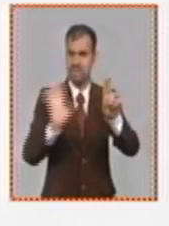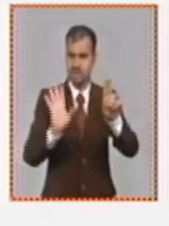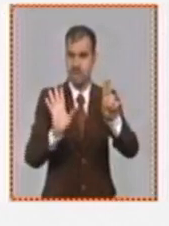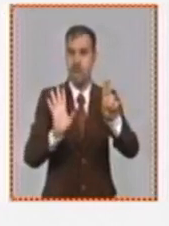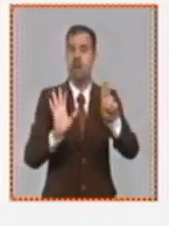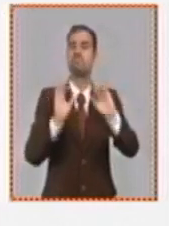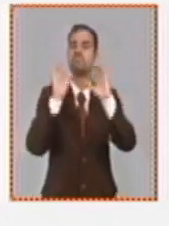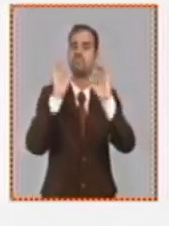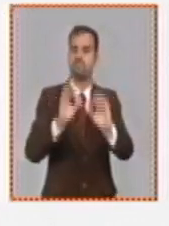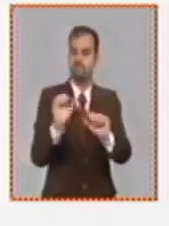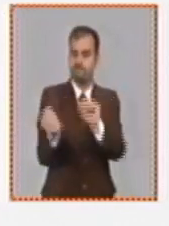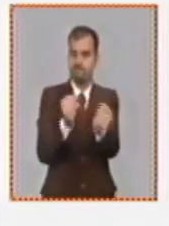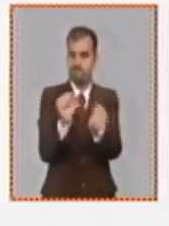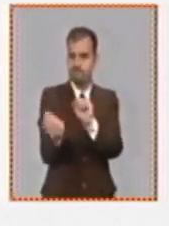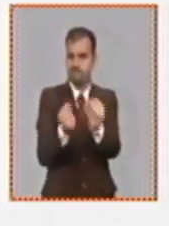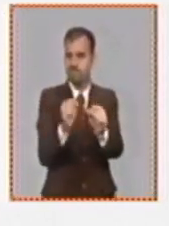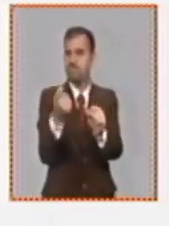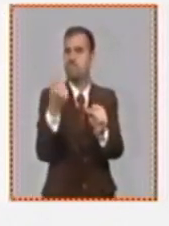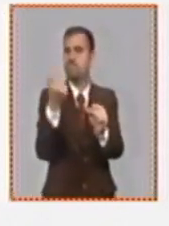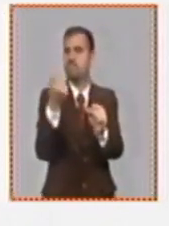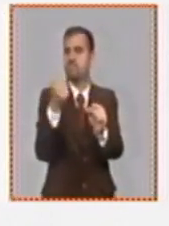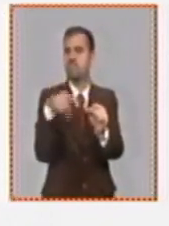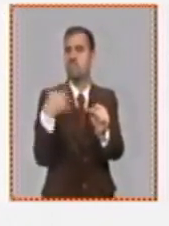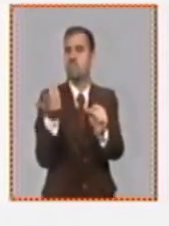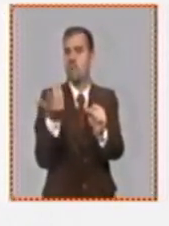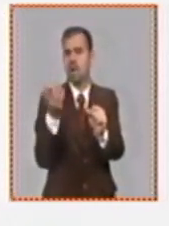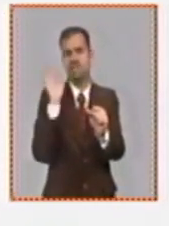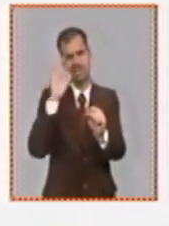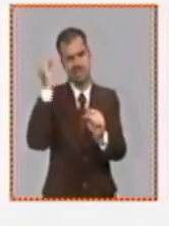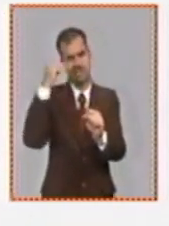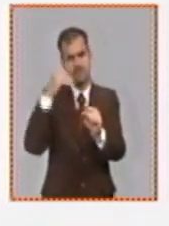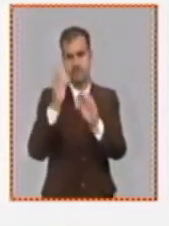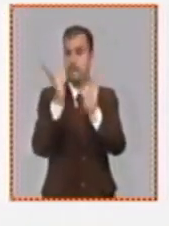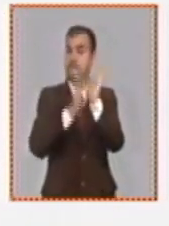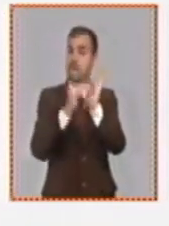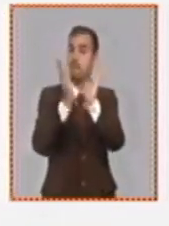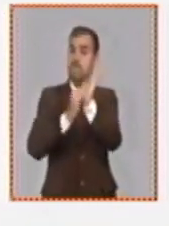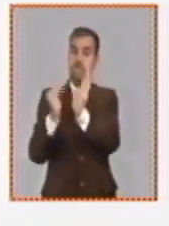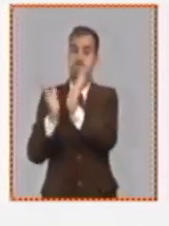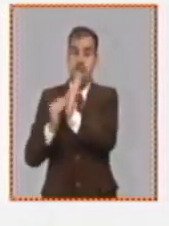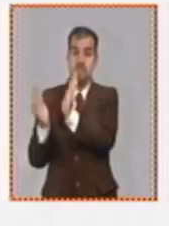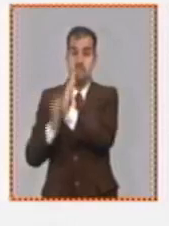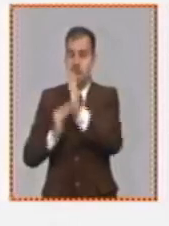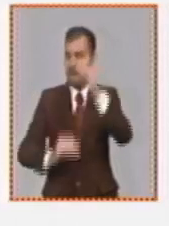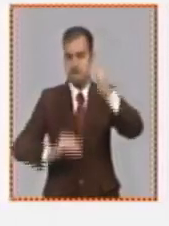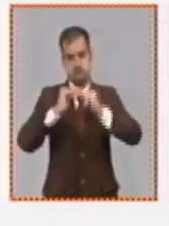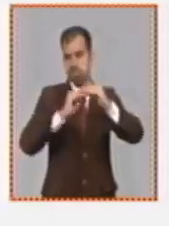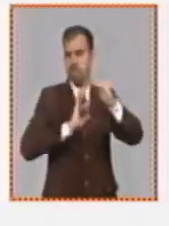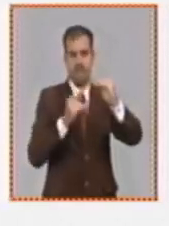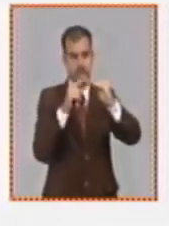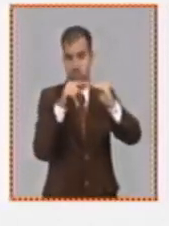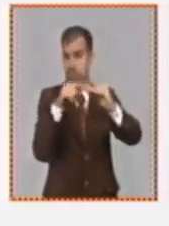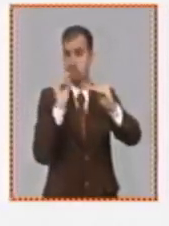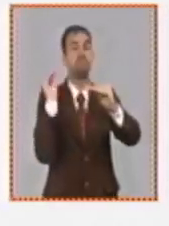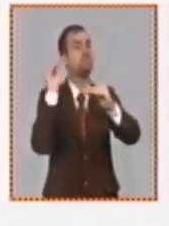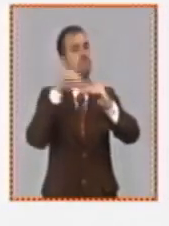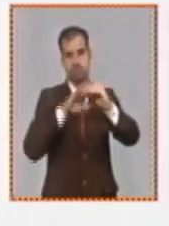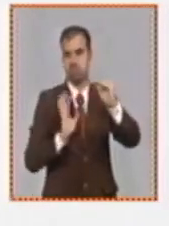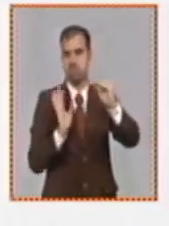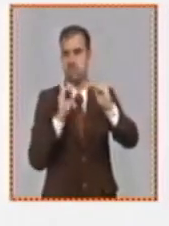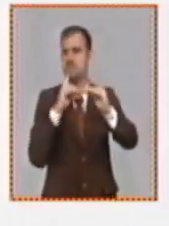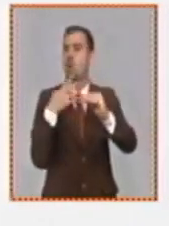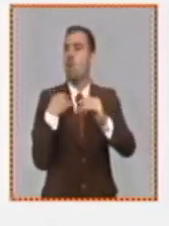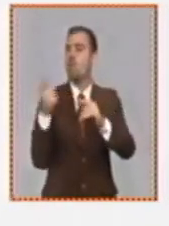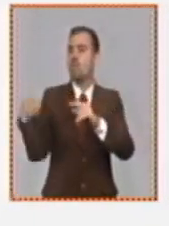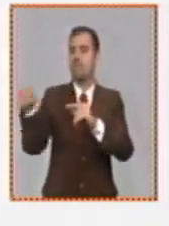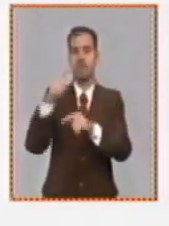regular el precio promedio mensual como decimos nosotros máximo para el cobro